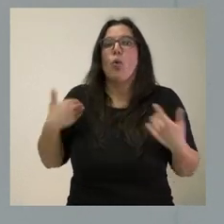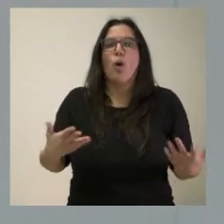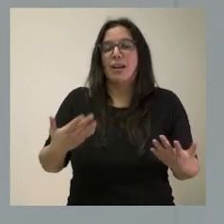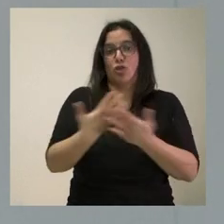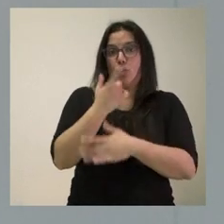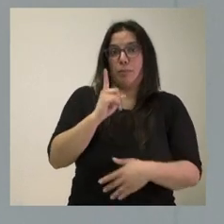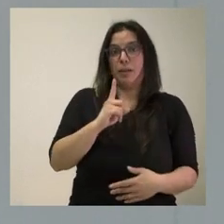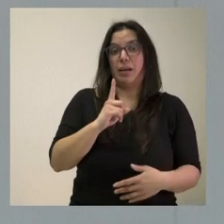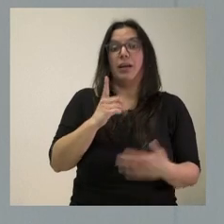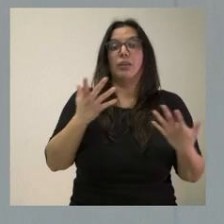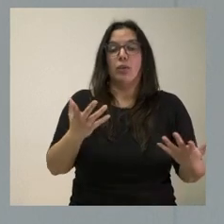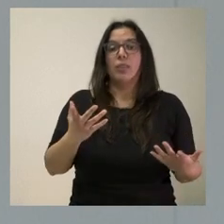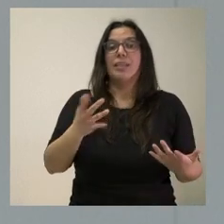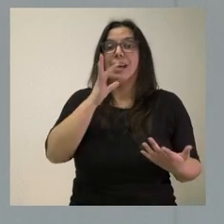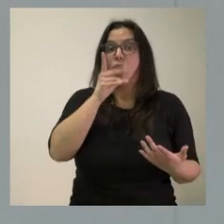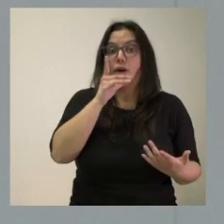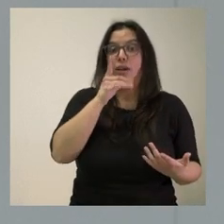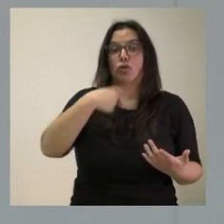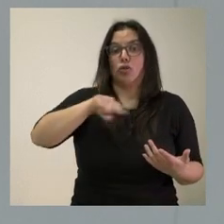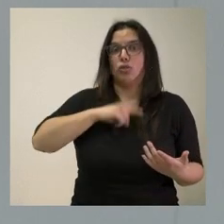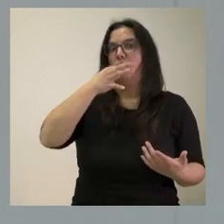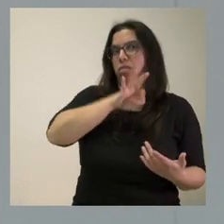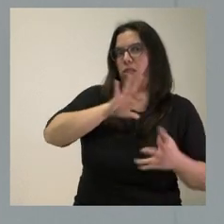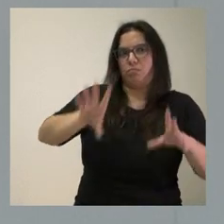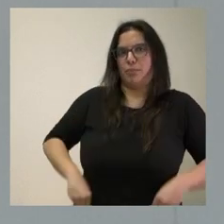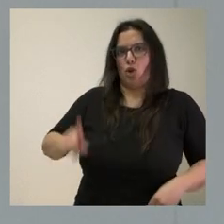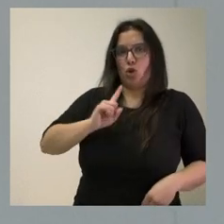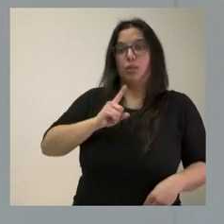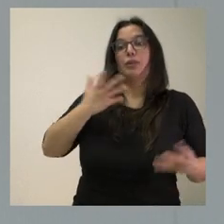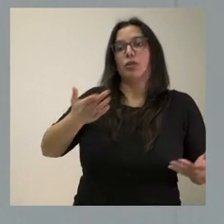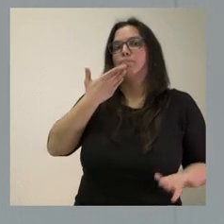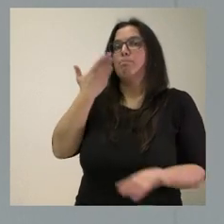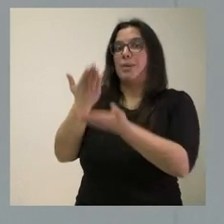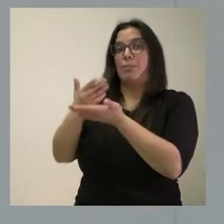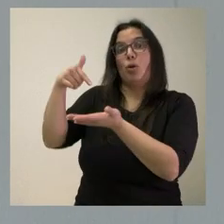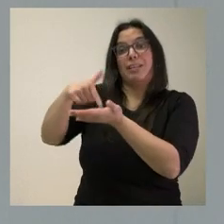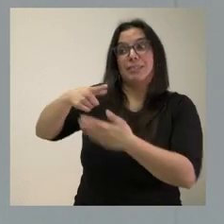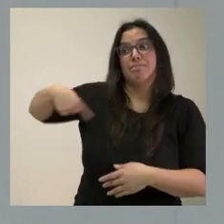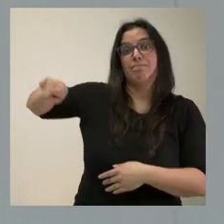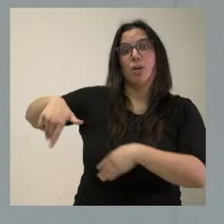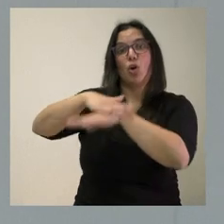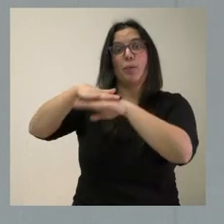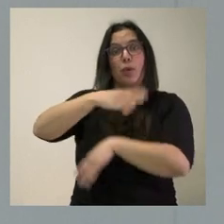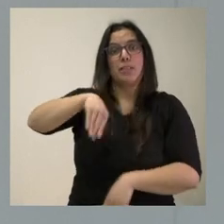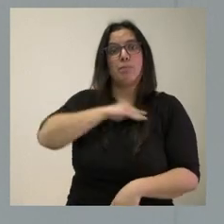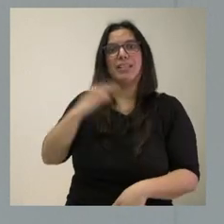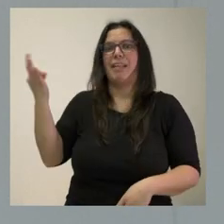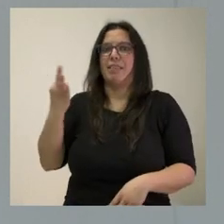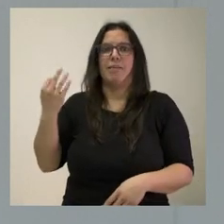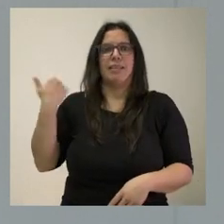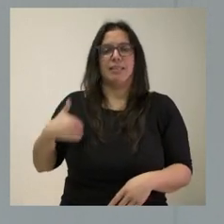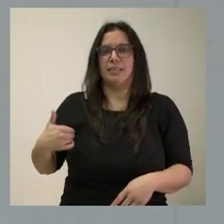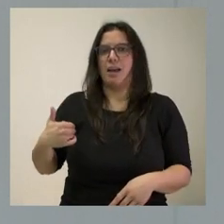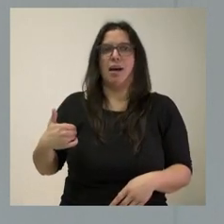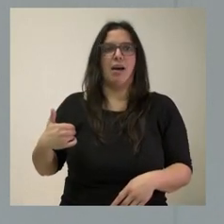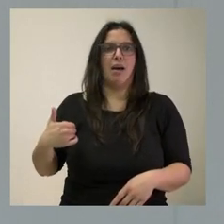inadmitido, lo que le pedimos, lo que le exigimos al Gobierno de España es que cese en